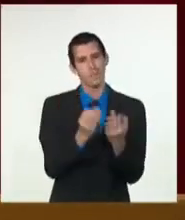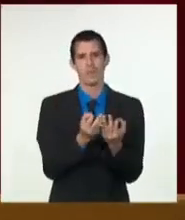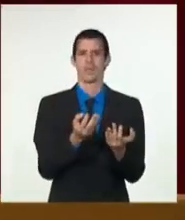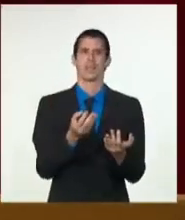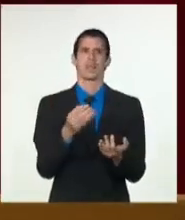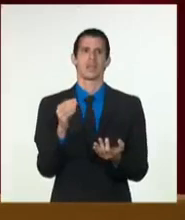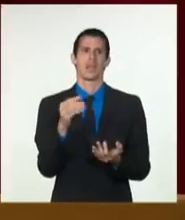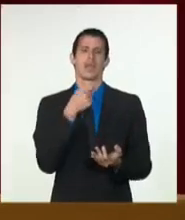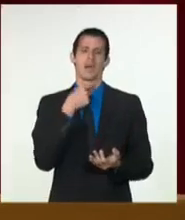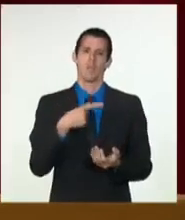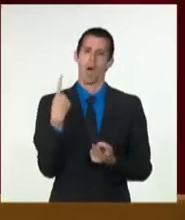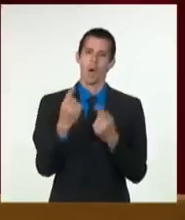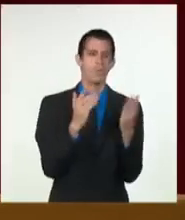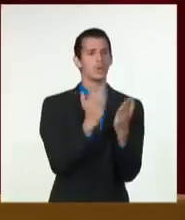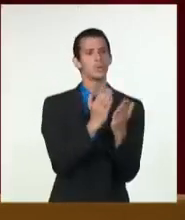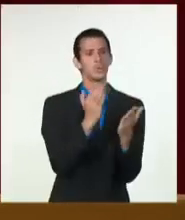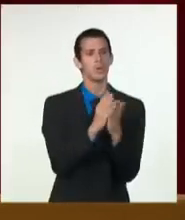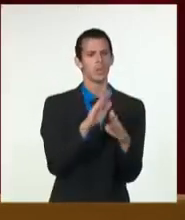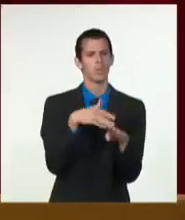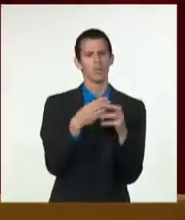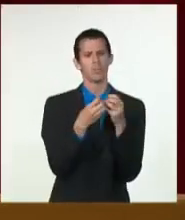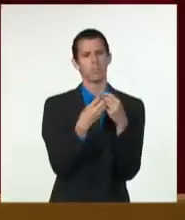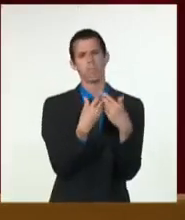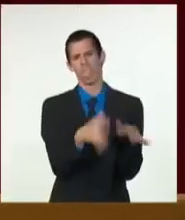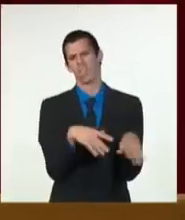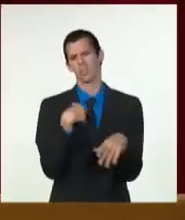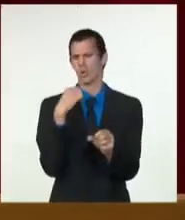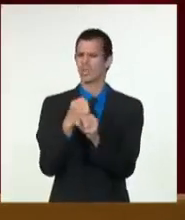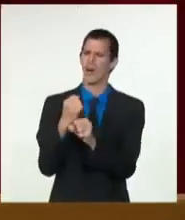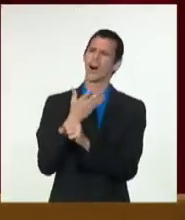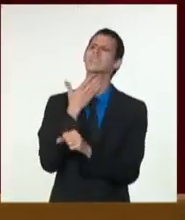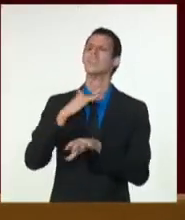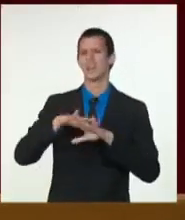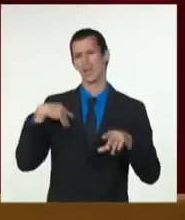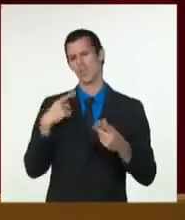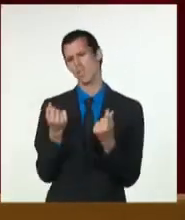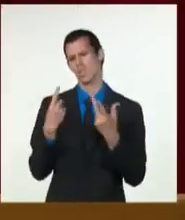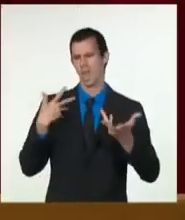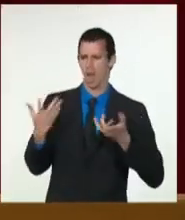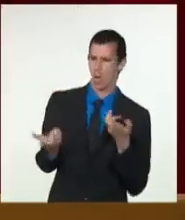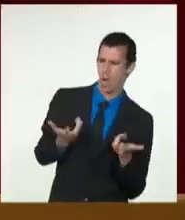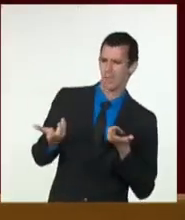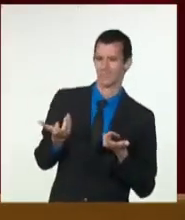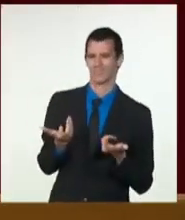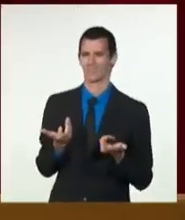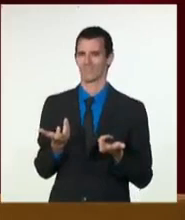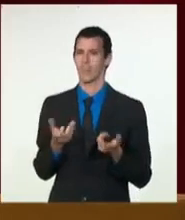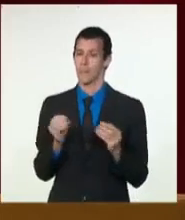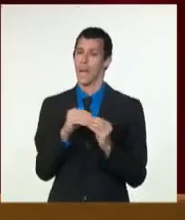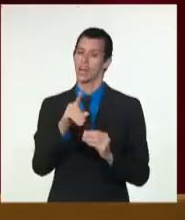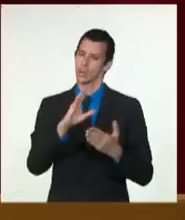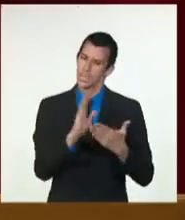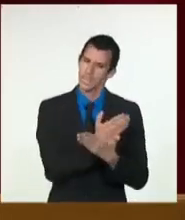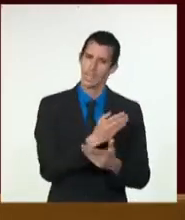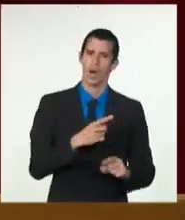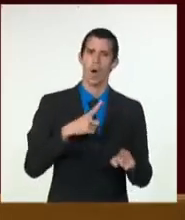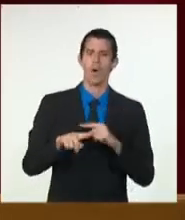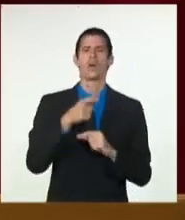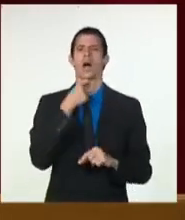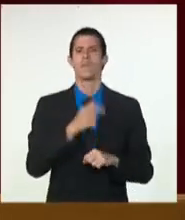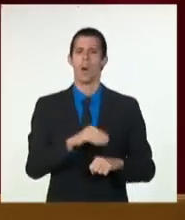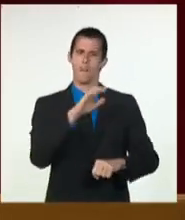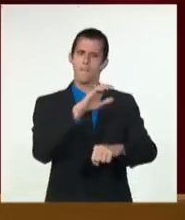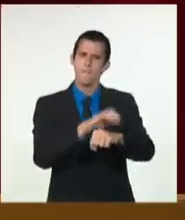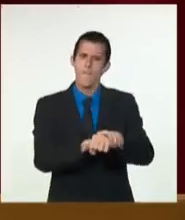el trabajo por algunos ciudadanos la no adecuada incorporación a la sociedad de quienes han cumplido sanciones penales entre